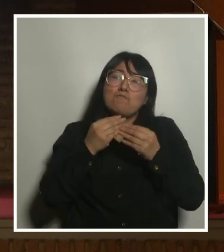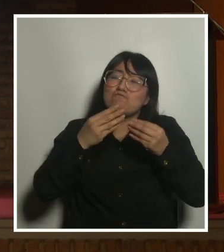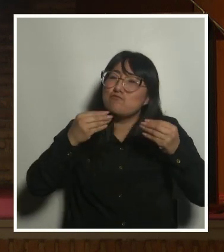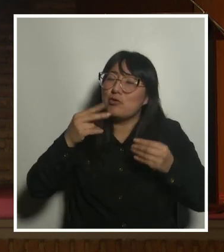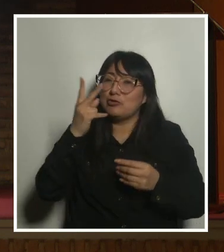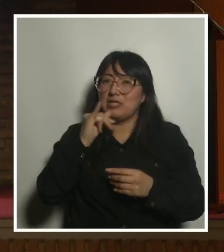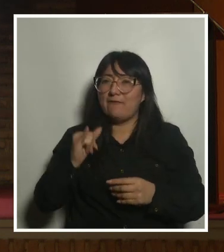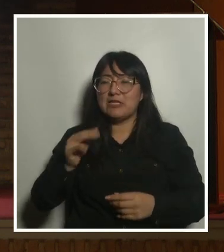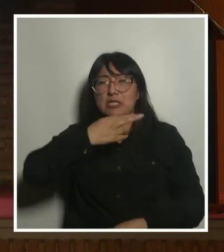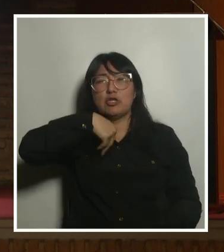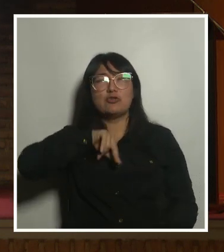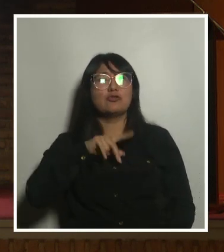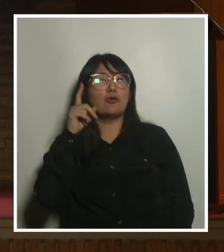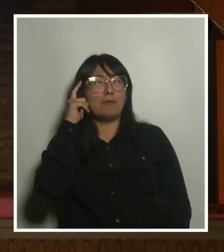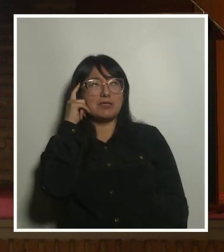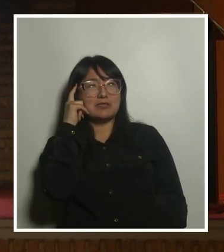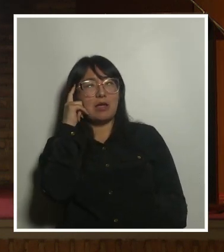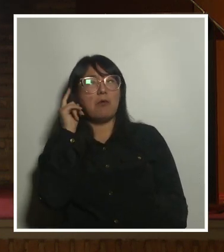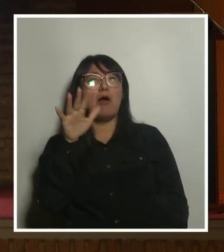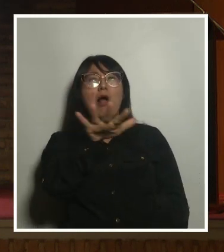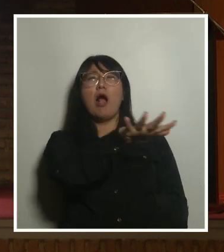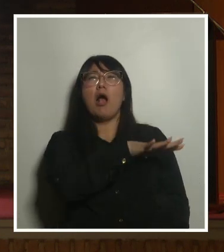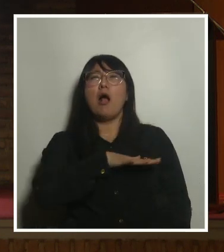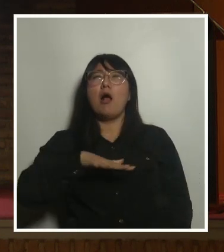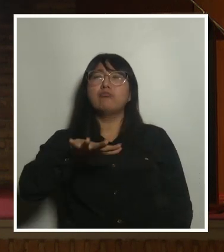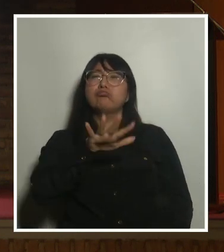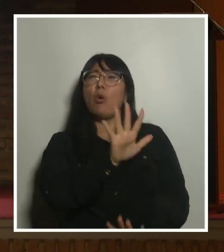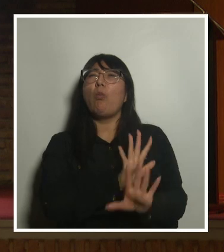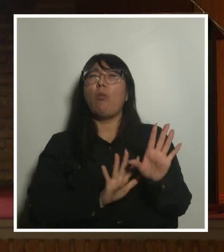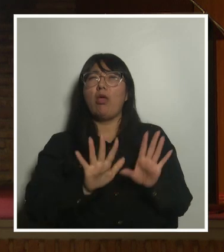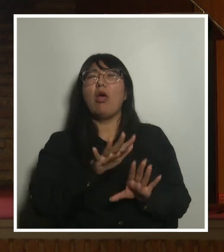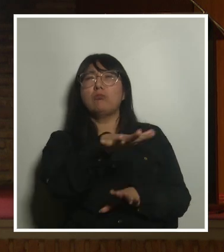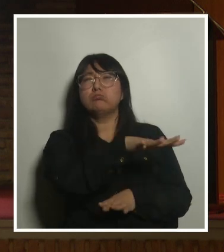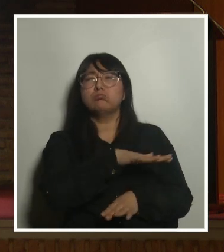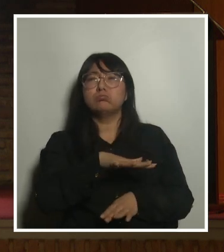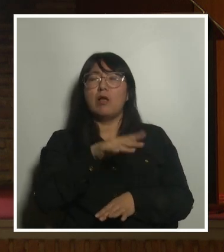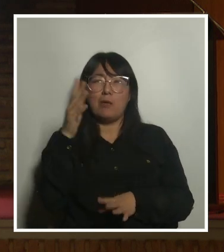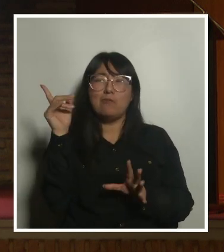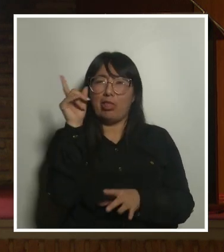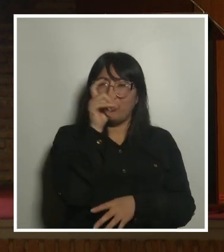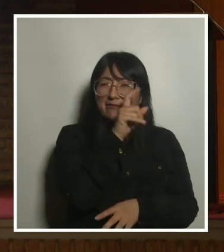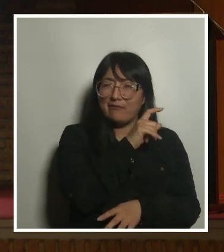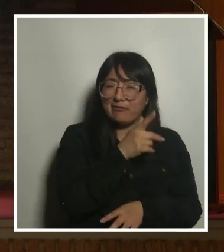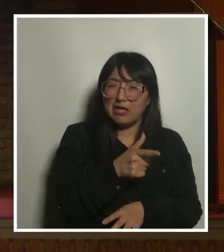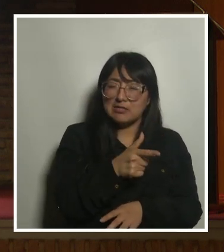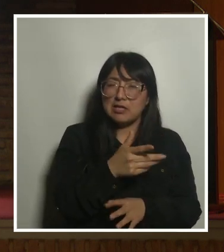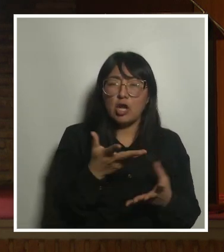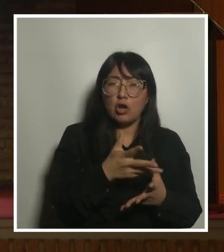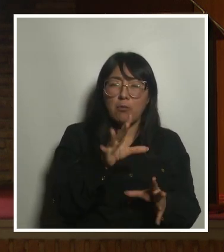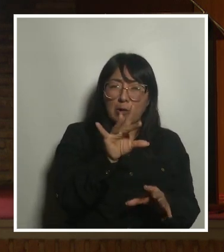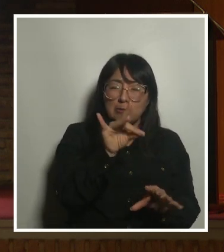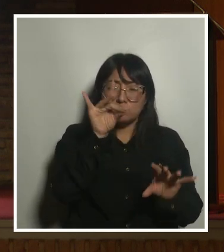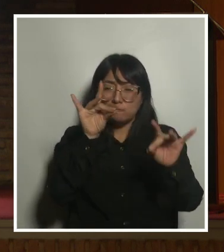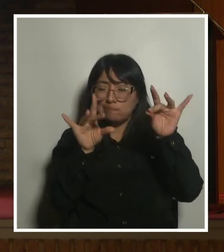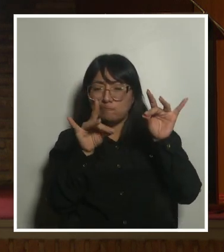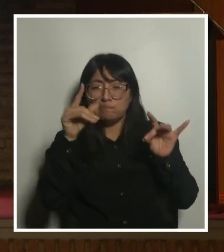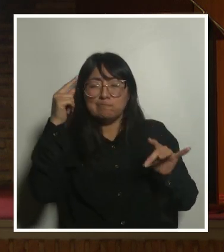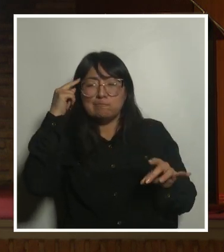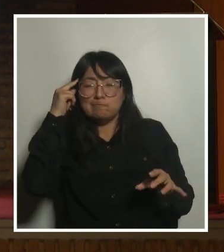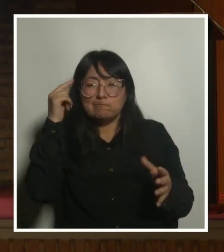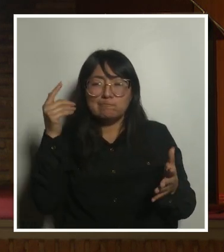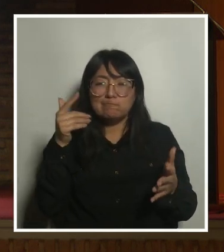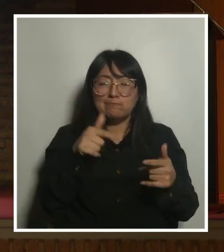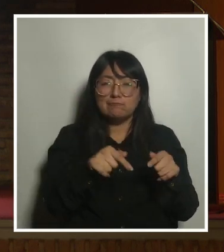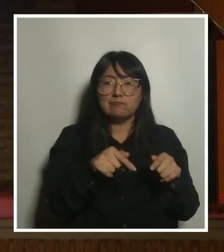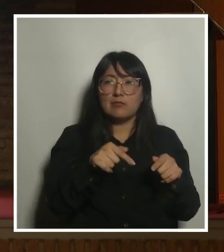nos quedamos en un plano muy abstracto cuando hablamos de cuidados y es difícil bajar, si hablamos desde